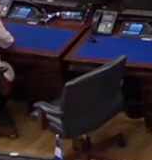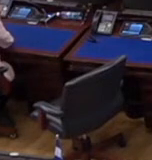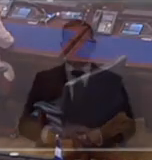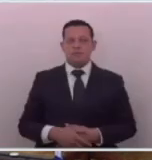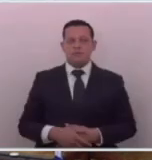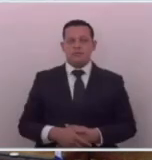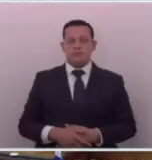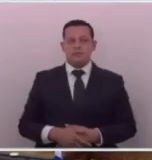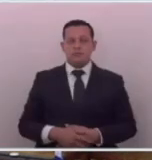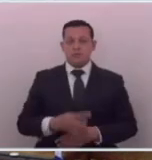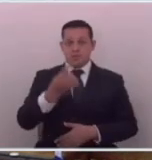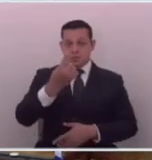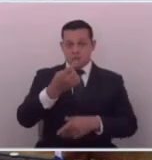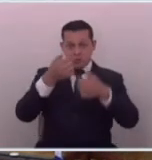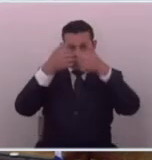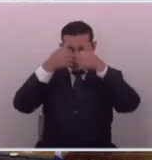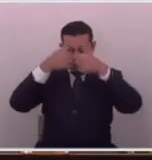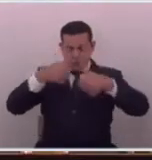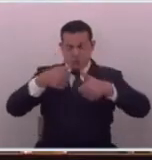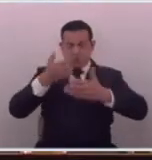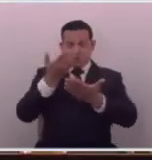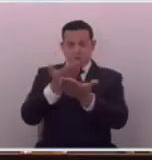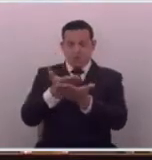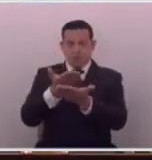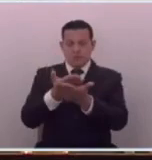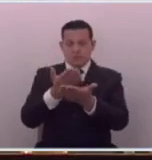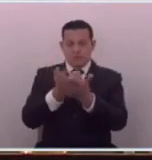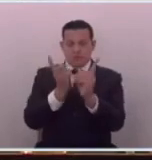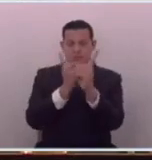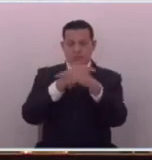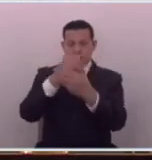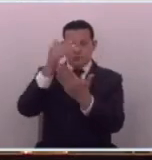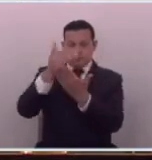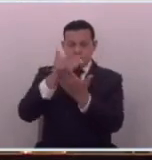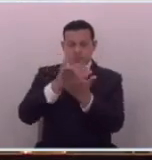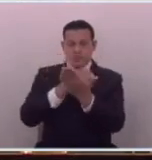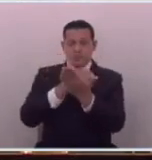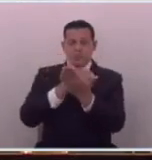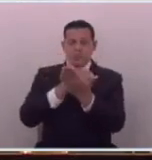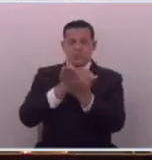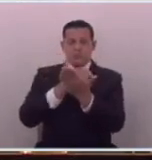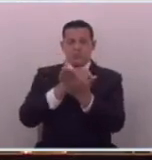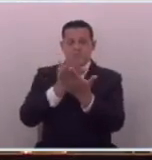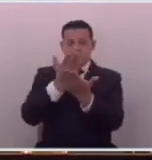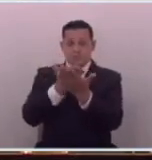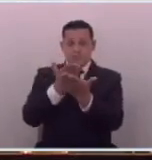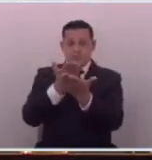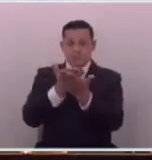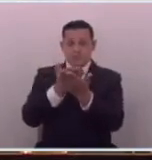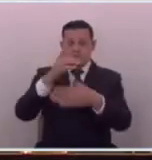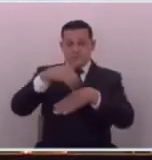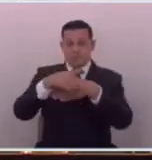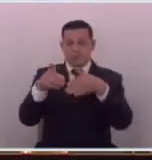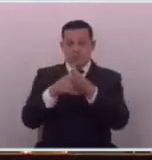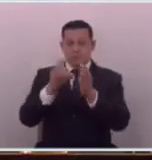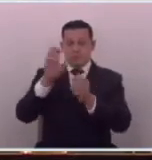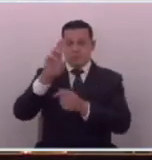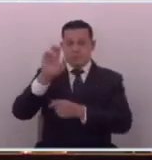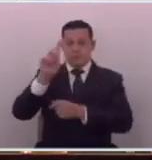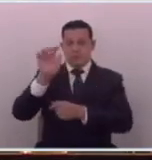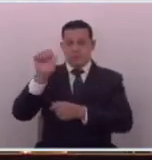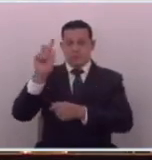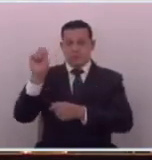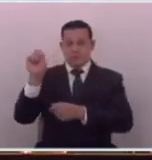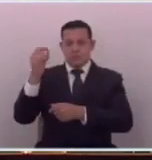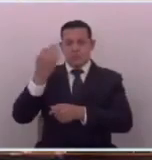de acuerdo con la propuesta de modificación de agenda que realizó el diputado Cristian Guevara,